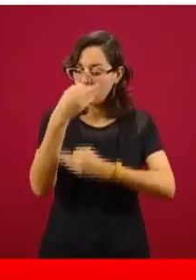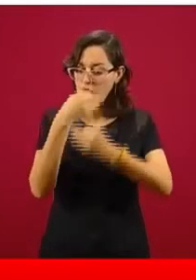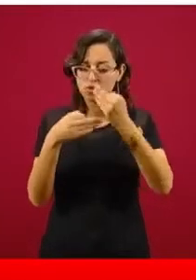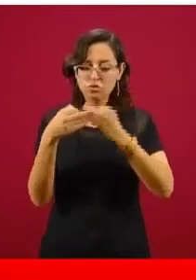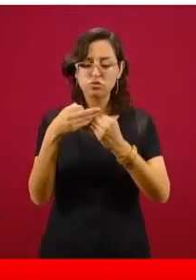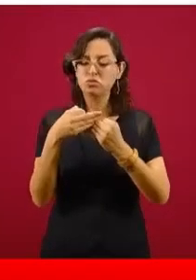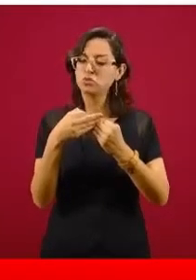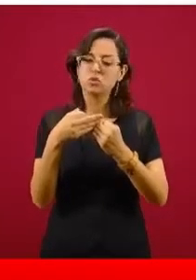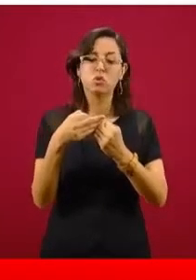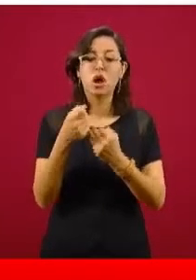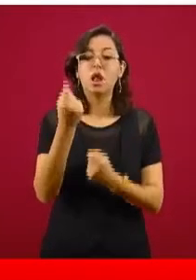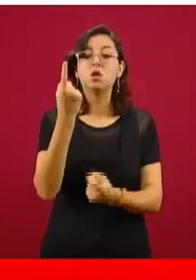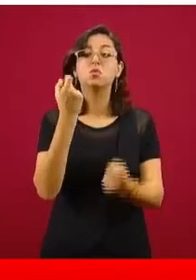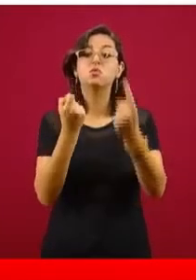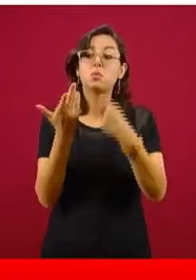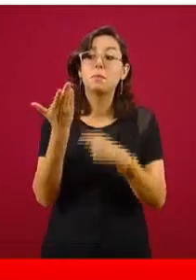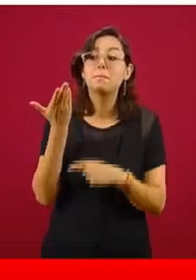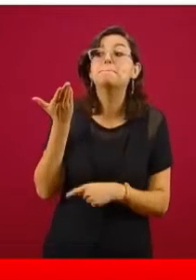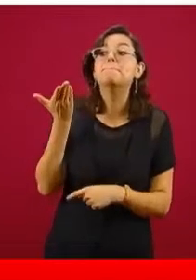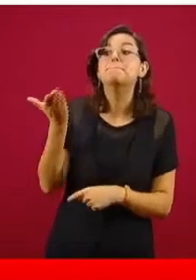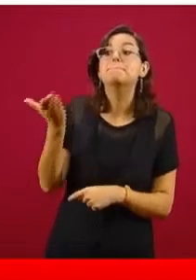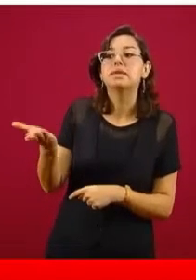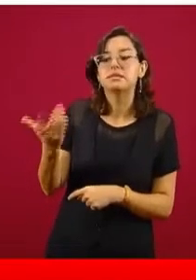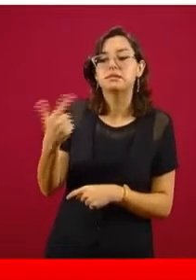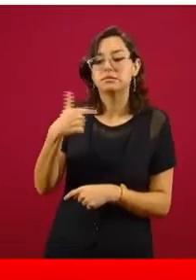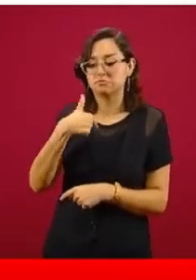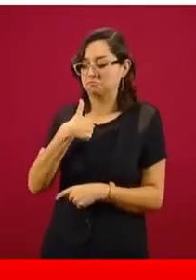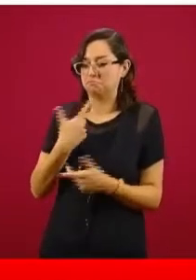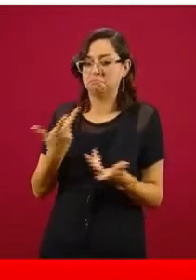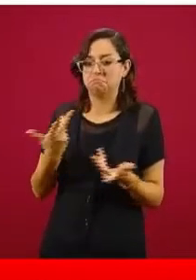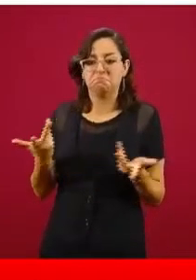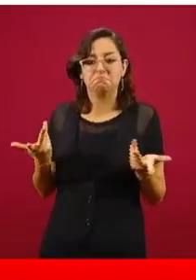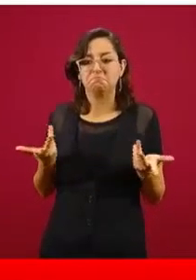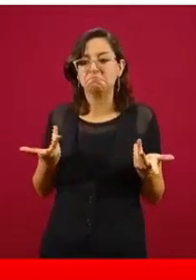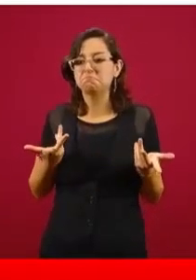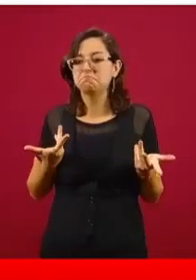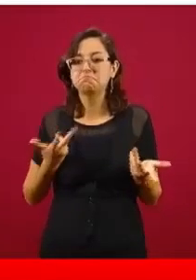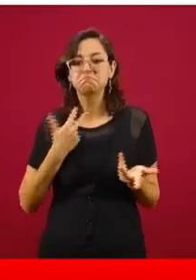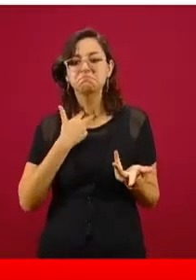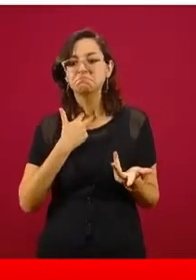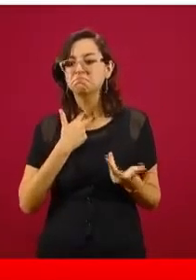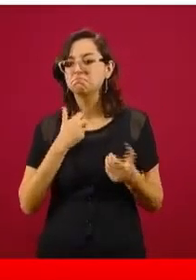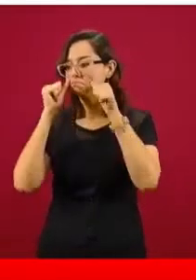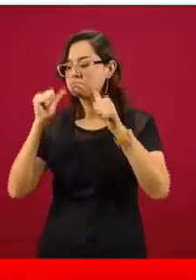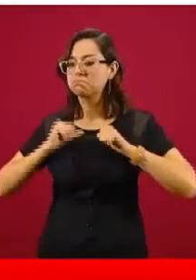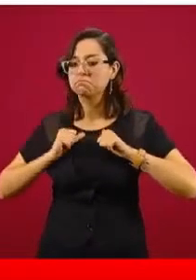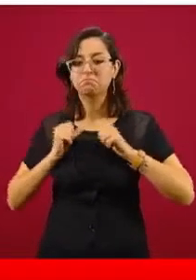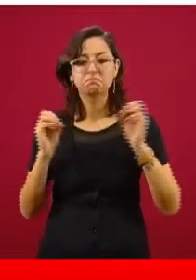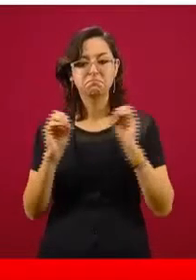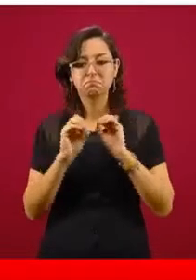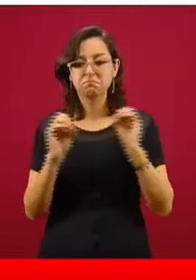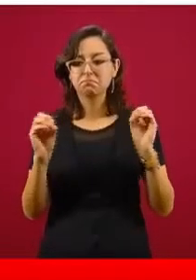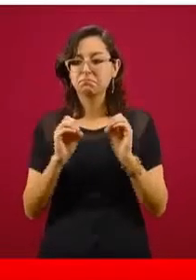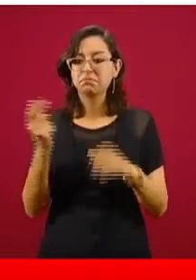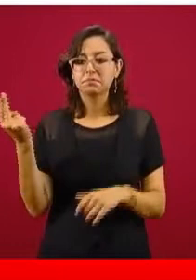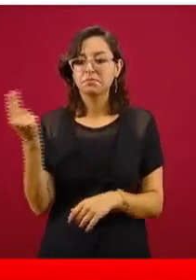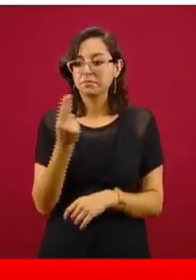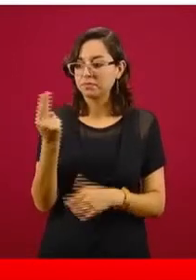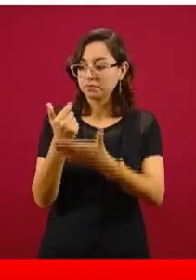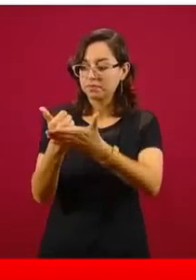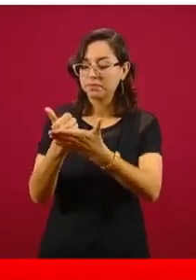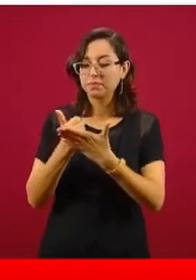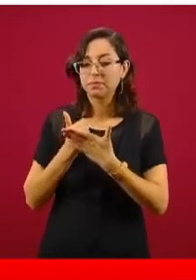quiere decir que son los contagiados que nos han dicho no tengo cómo resolver, cómo tener atención y necesito que el consulado lo haga.